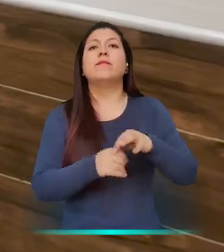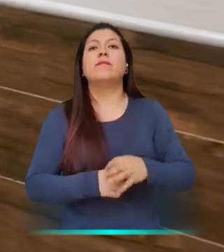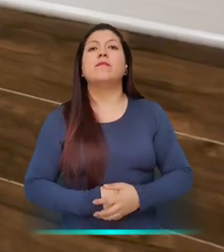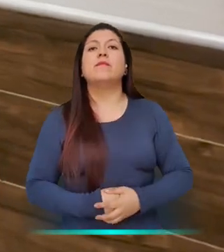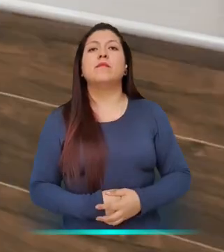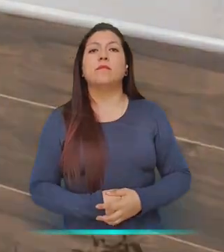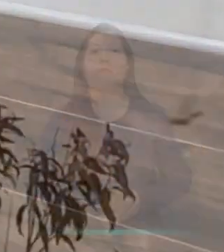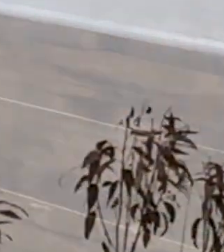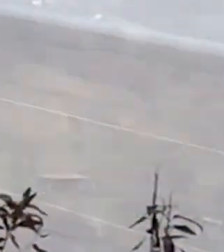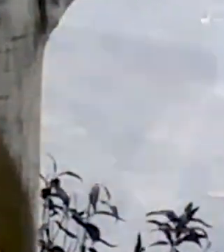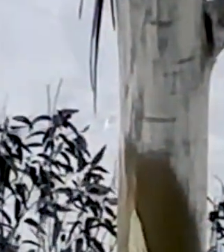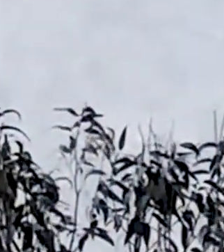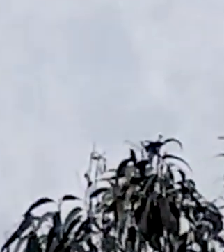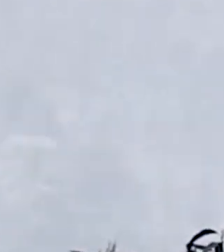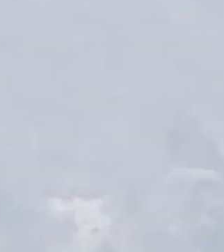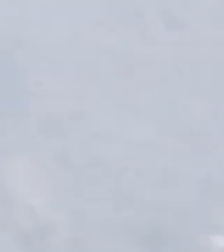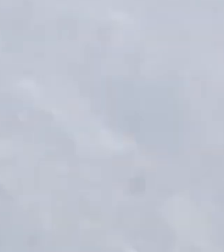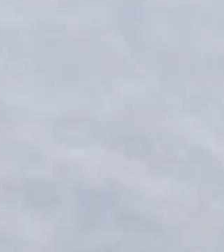calendario electoral.